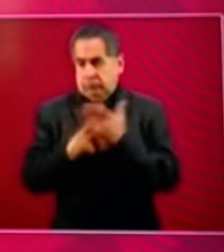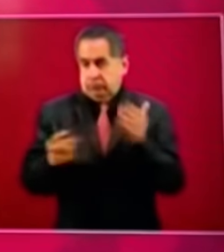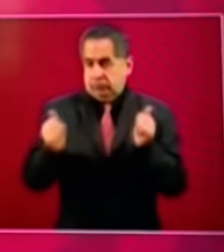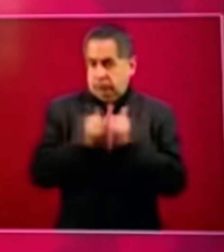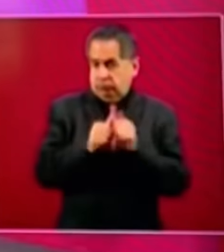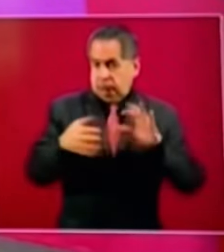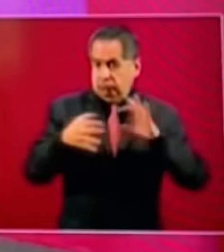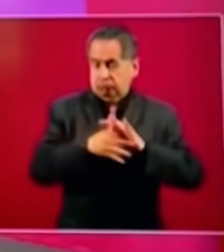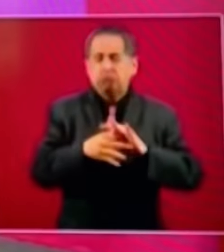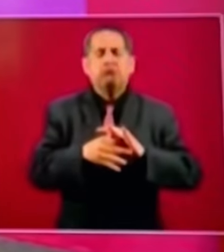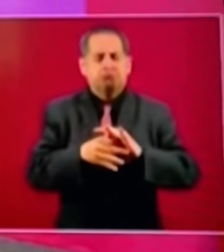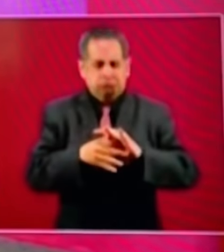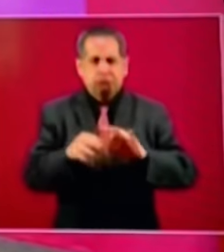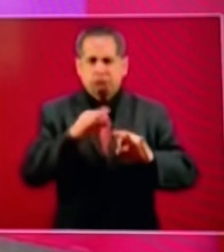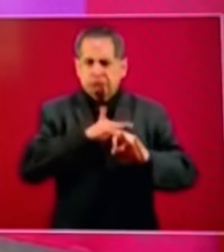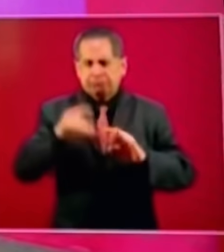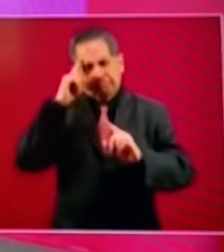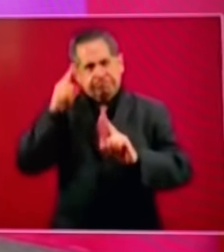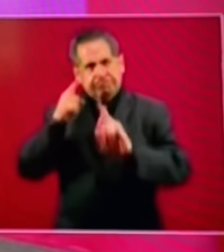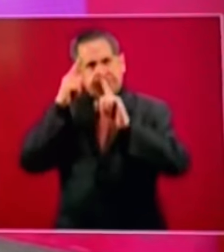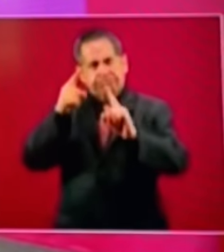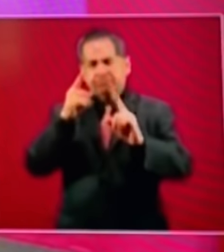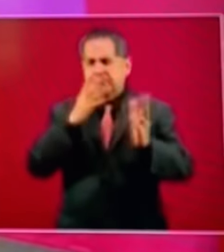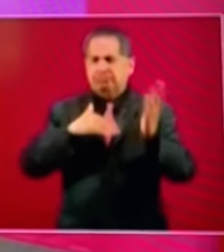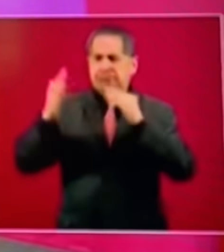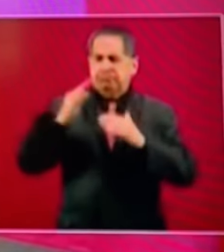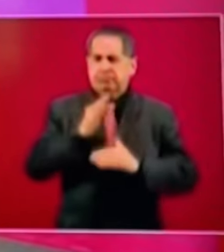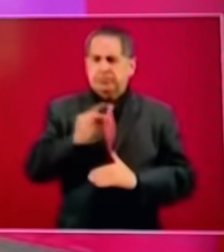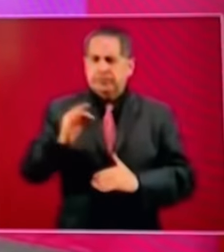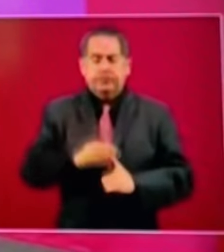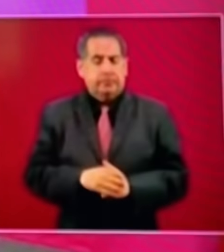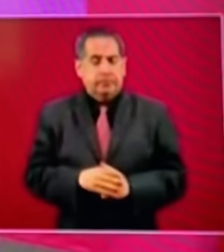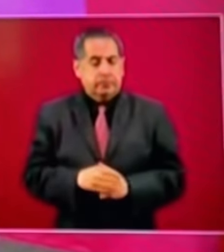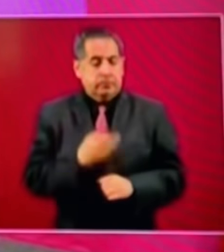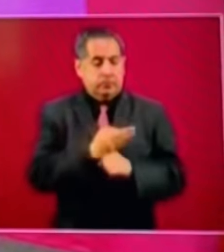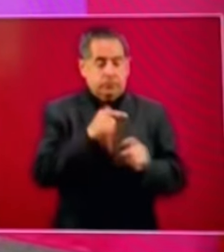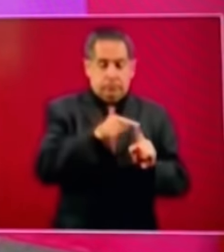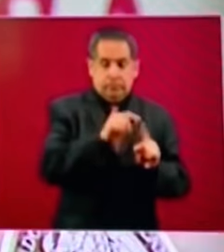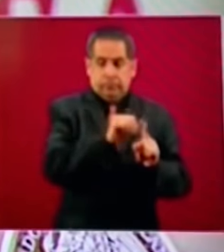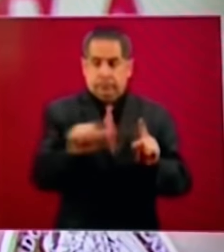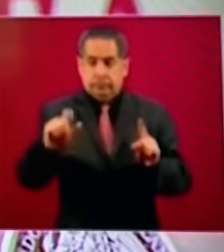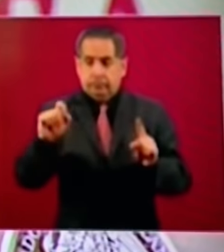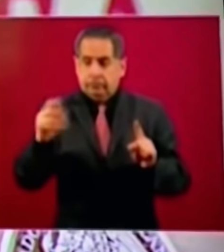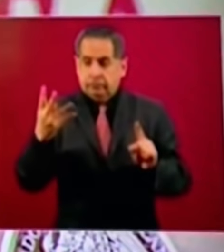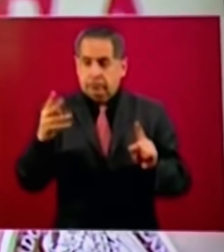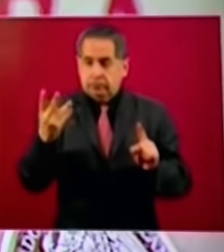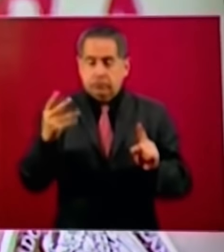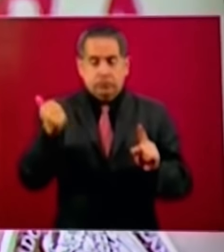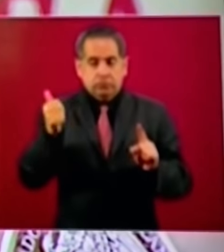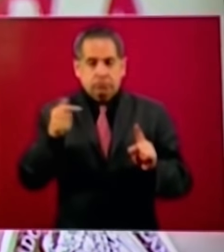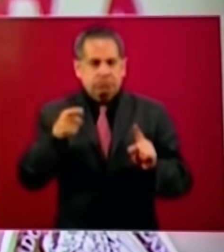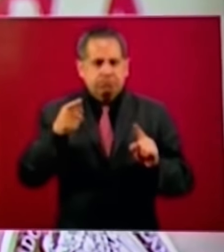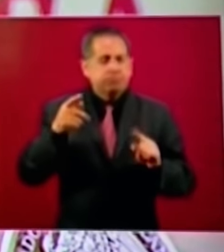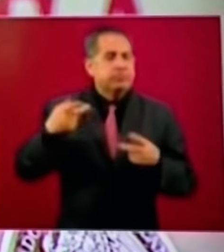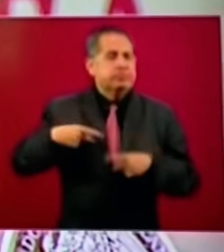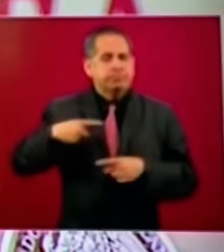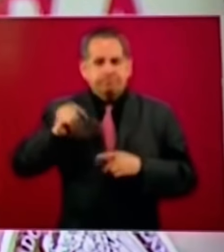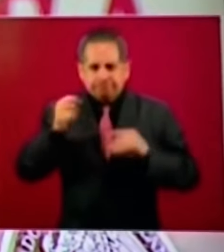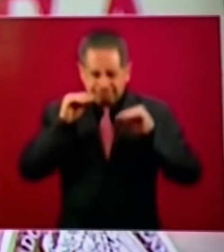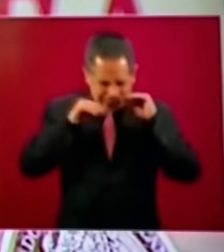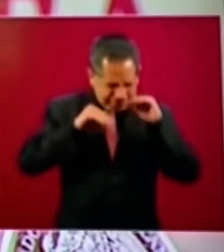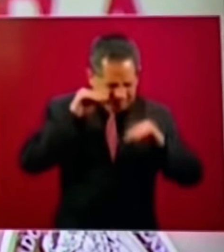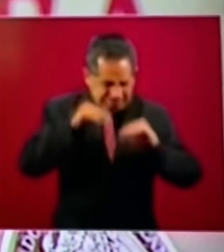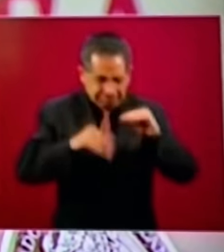muchísimos retos y alcanzar las metas de hoy al 24 de agosto los técnicos de la televisión mexicana